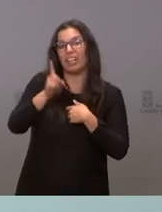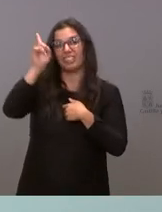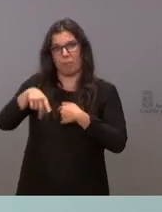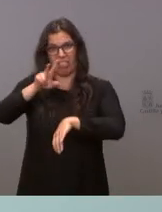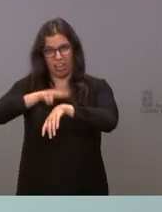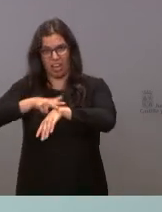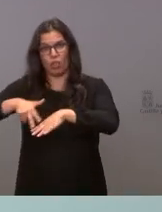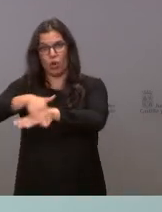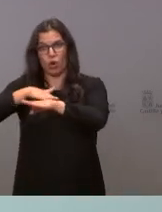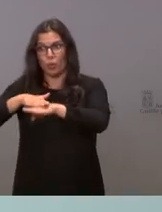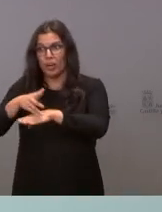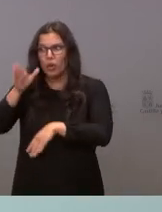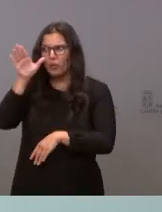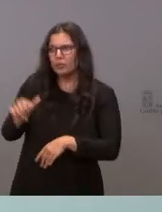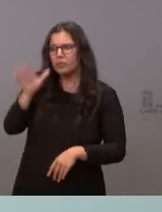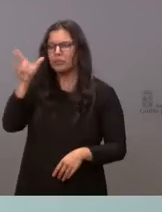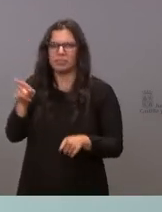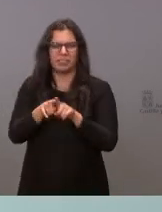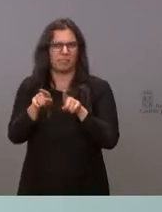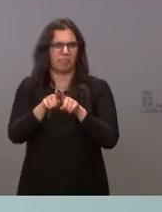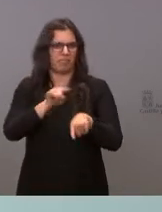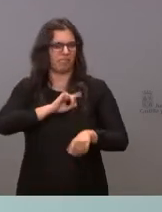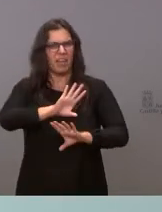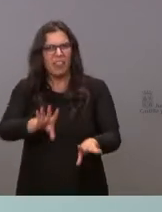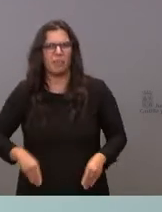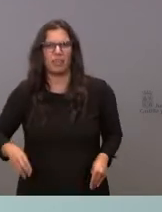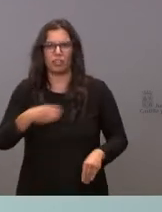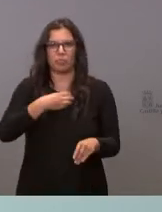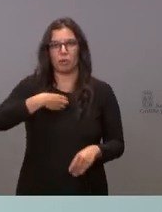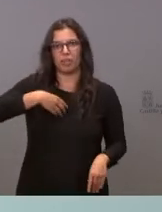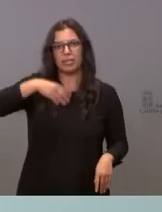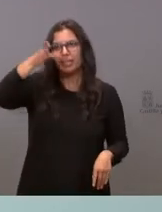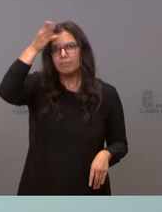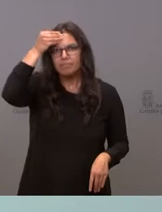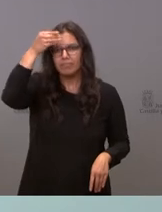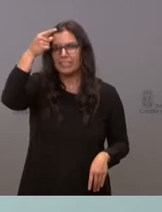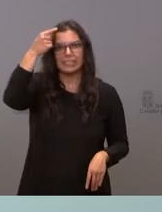es moralmente inaceptable, intelectualmente incomprensible.